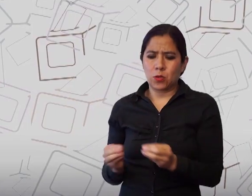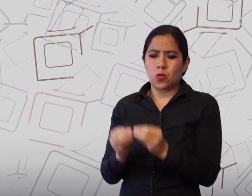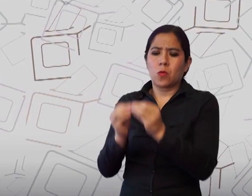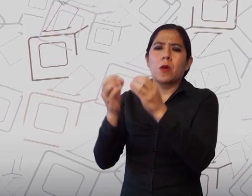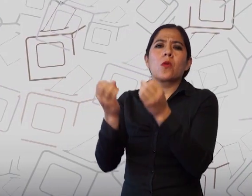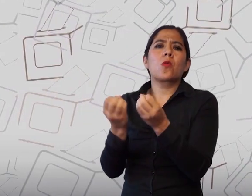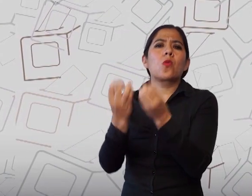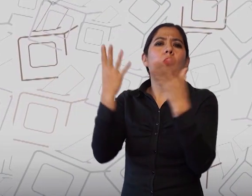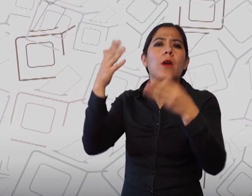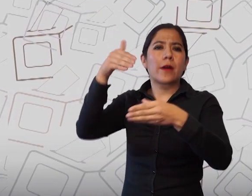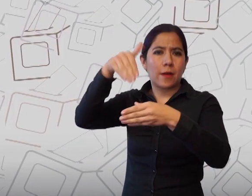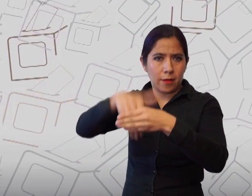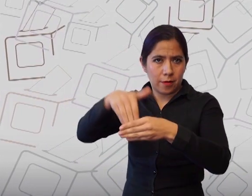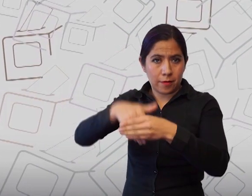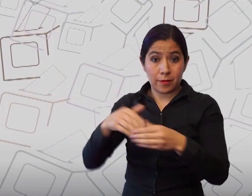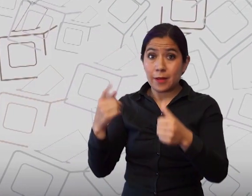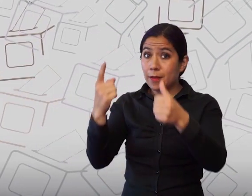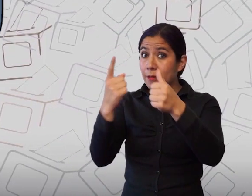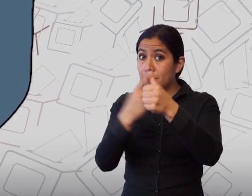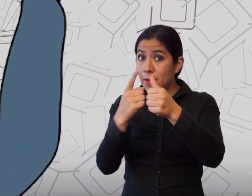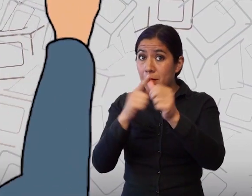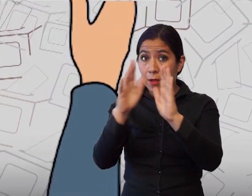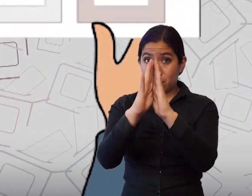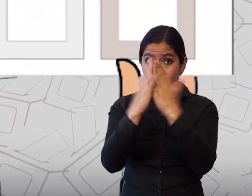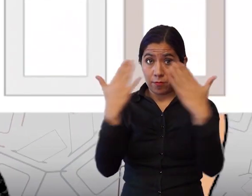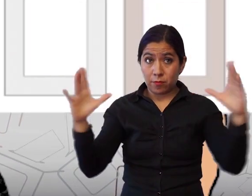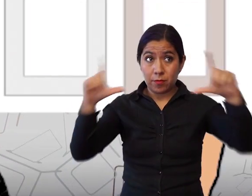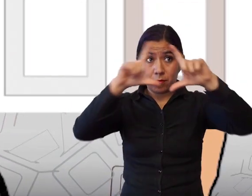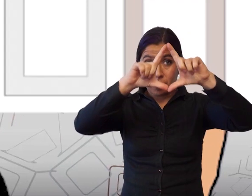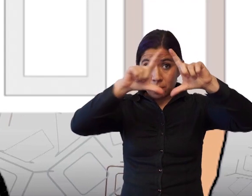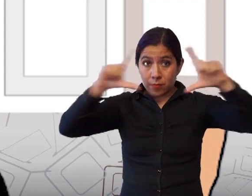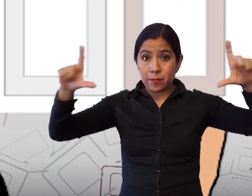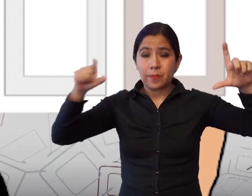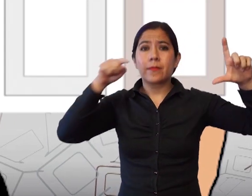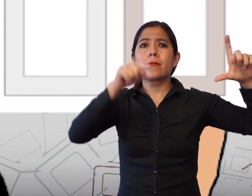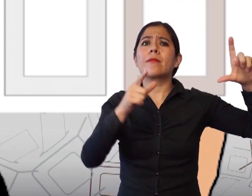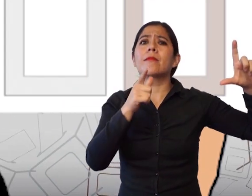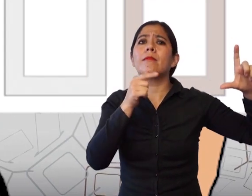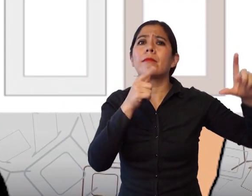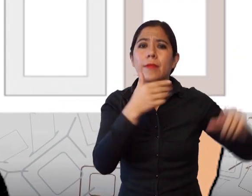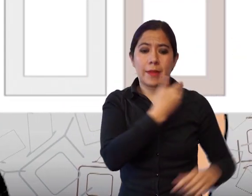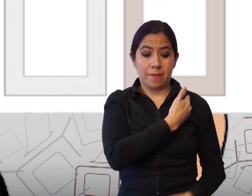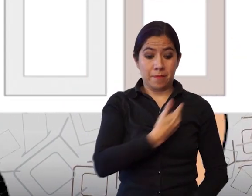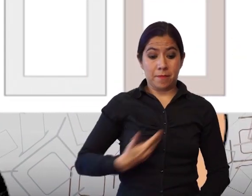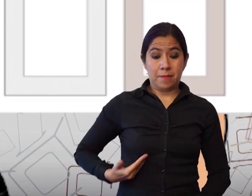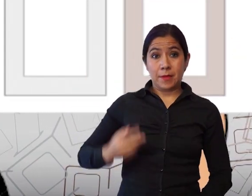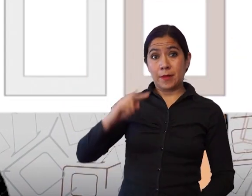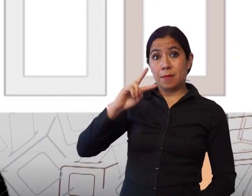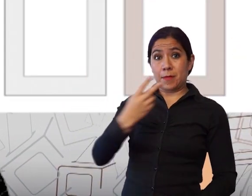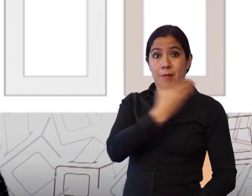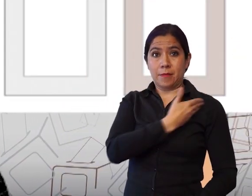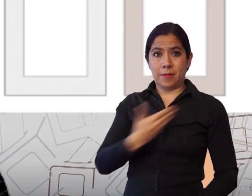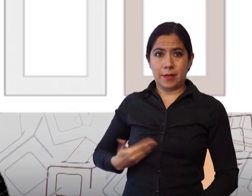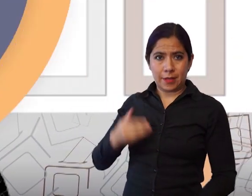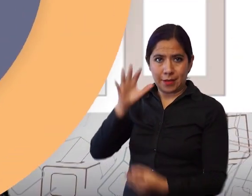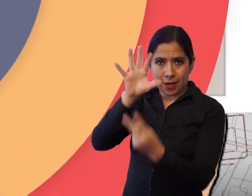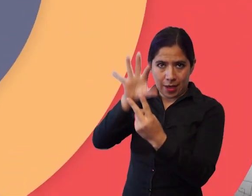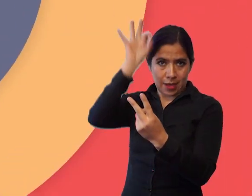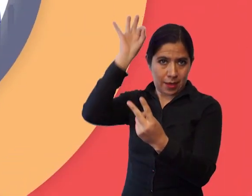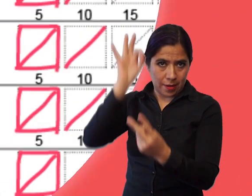votos, empezando primero por la franja superior, que es para la elección de presidente y vicepresidente.